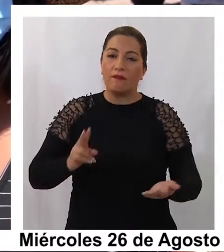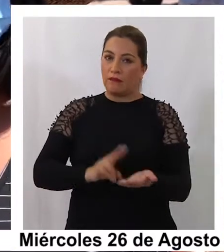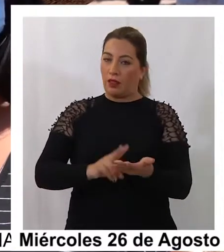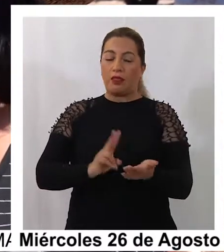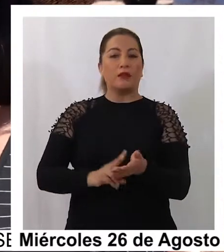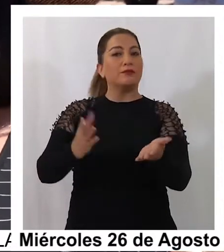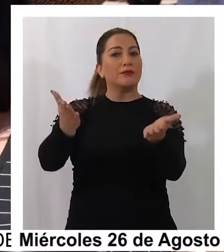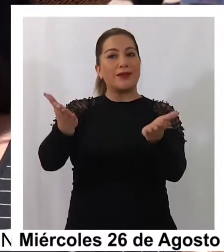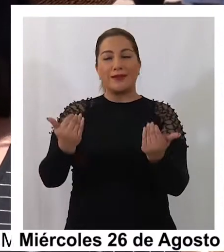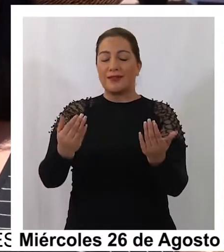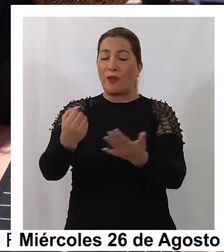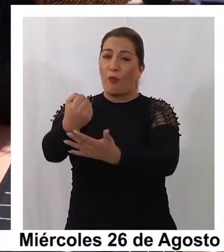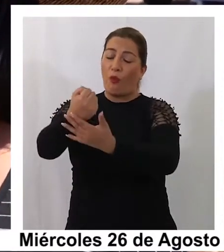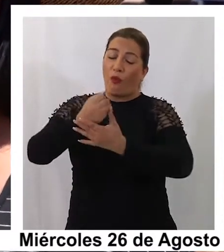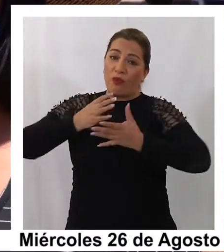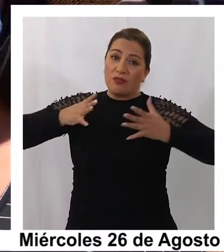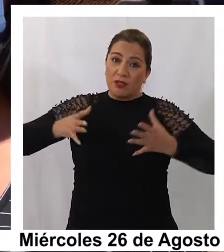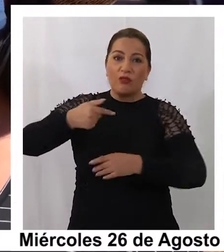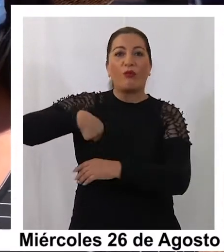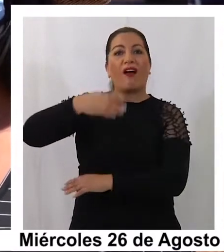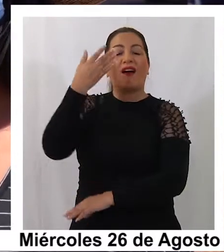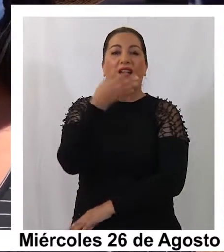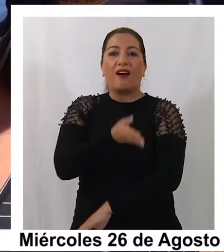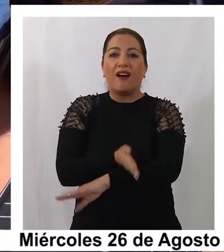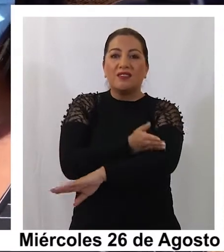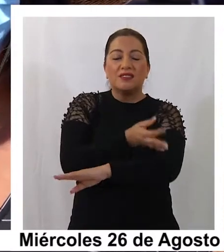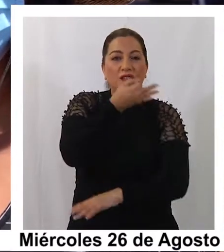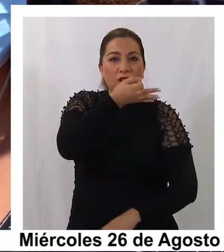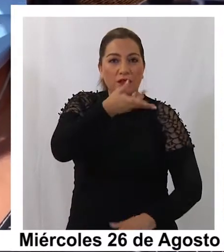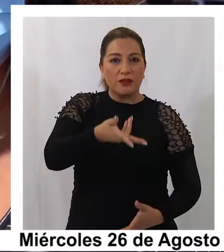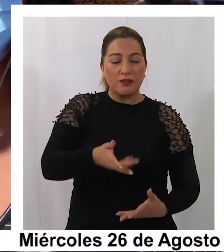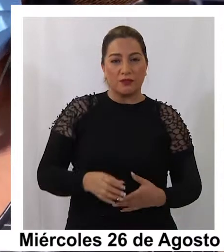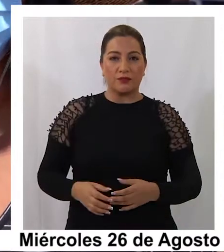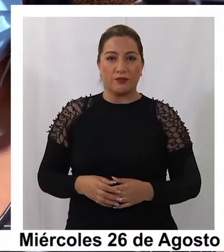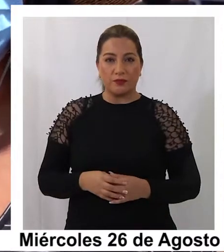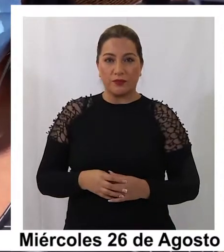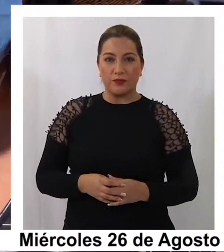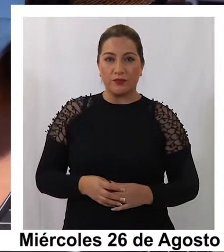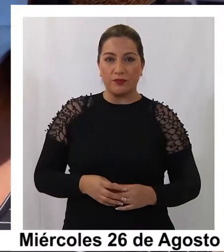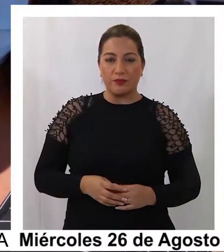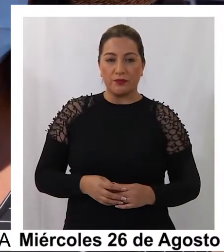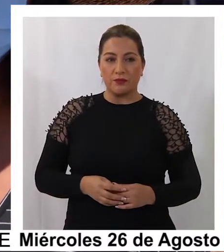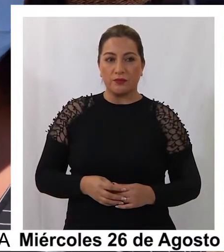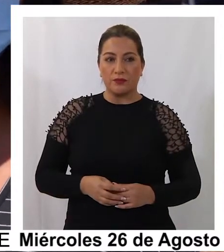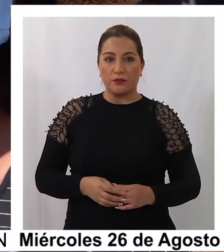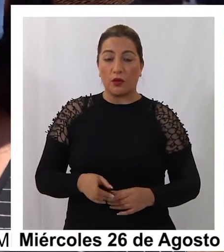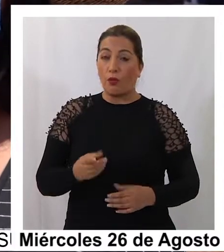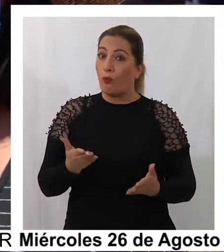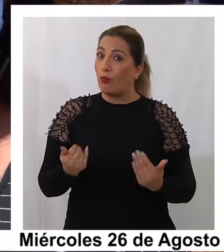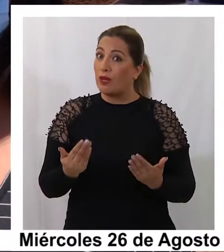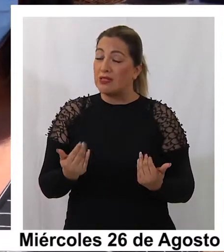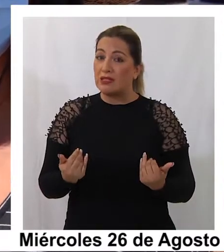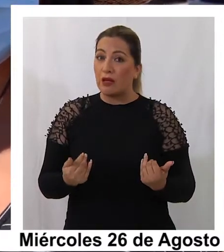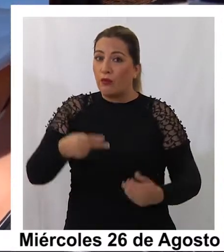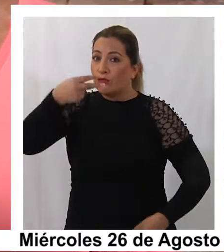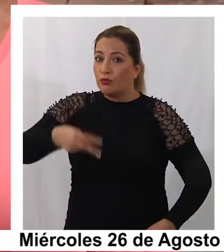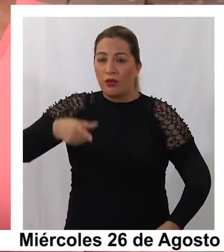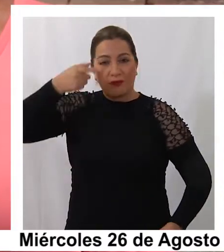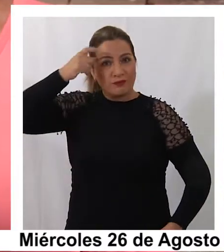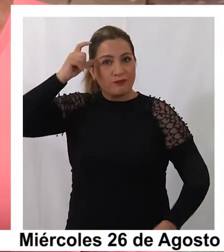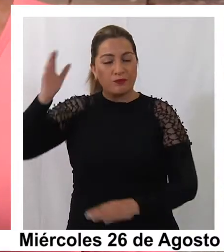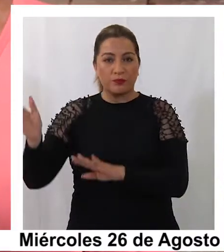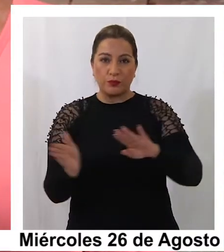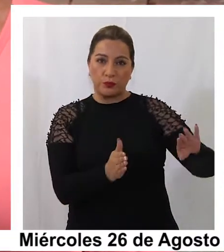por lo mismo que decía anteriormente que hay mucha necesidad de parte de los ganaderos.